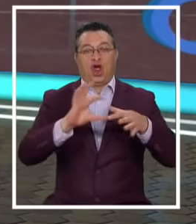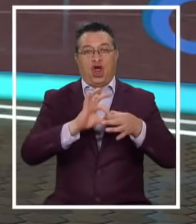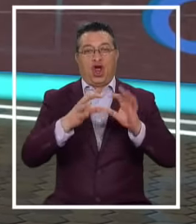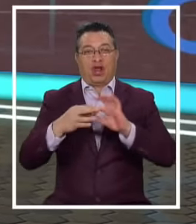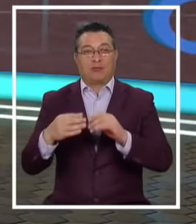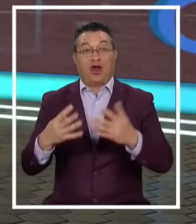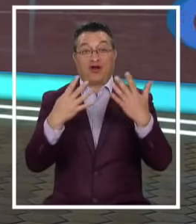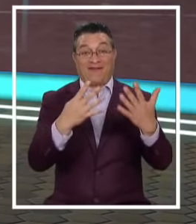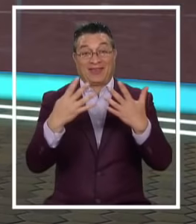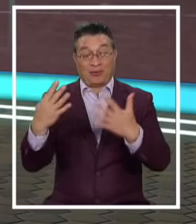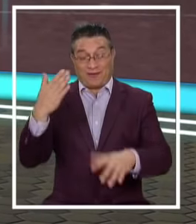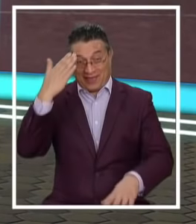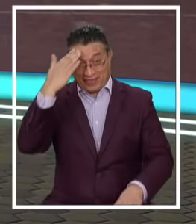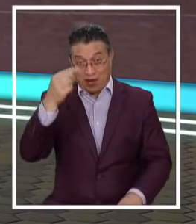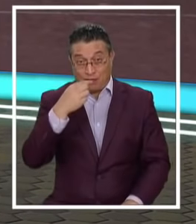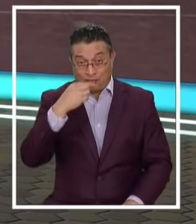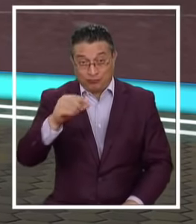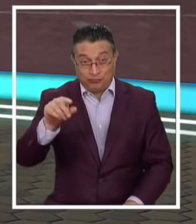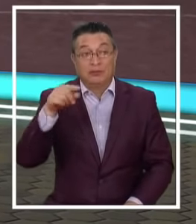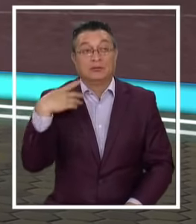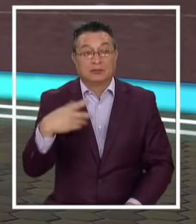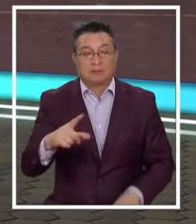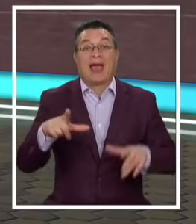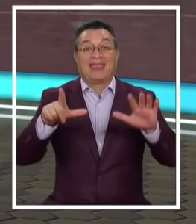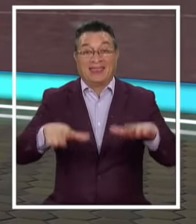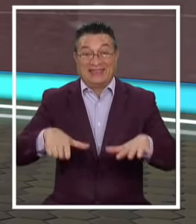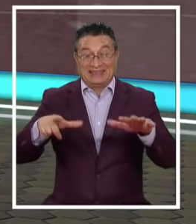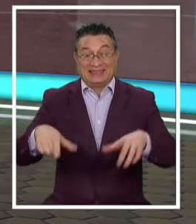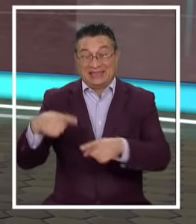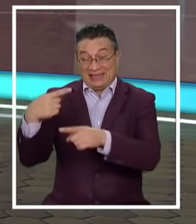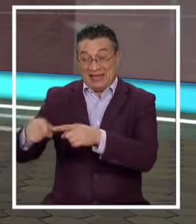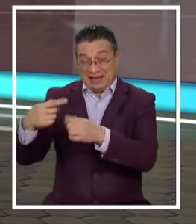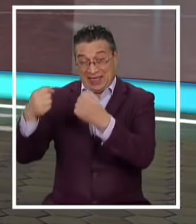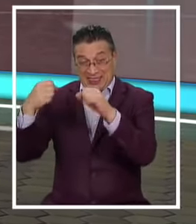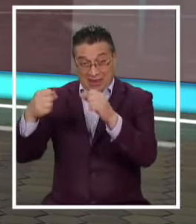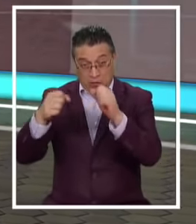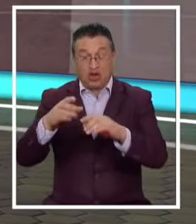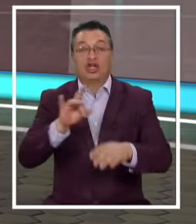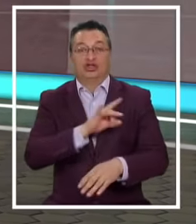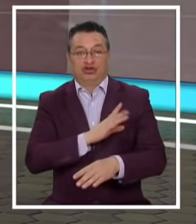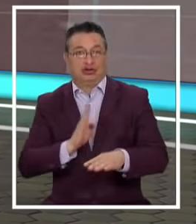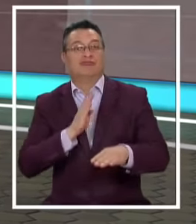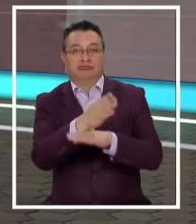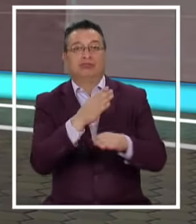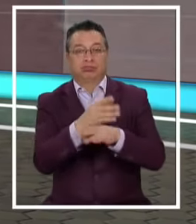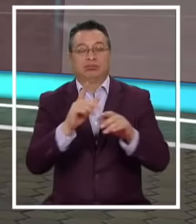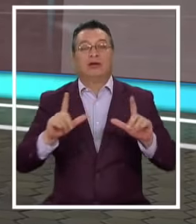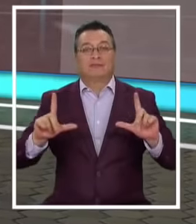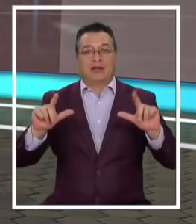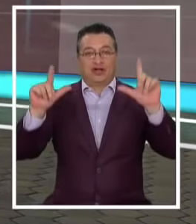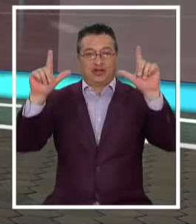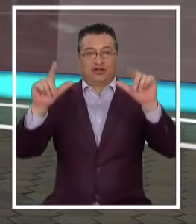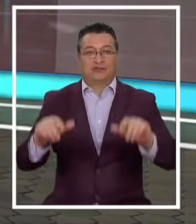Olímpicos A 99 días Los Juegos Olímpicos Ya suman A 17 disciplinas Con pasajes A Japón